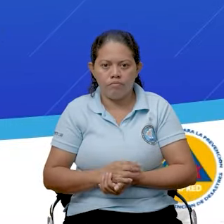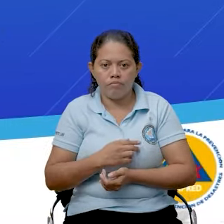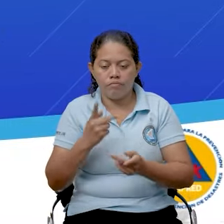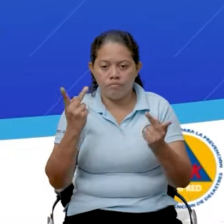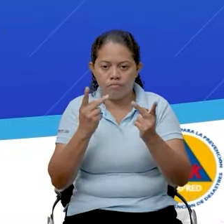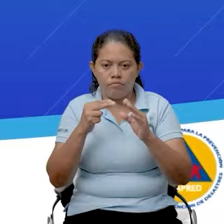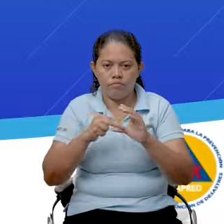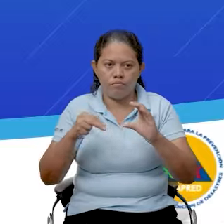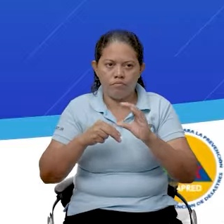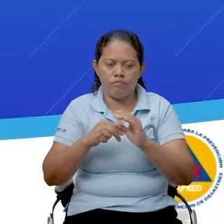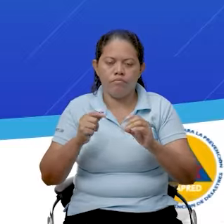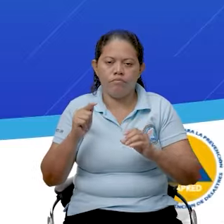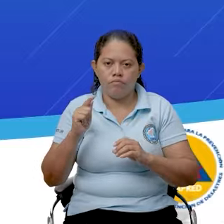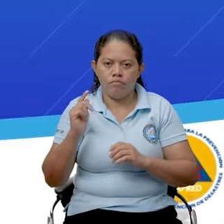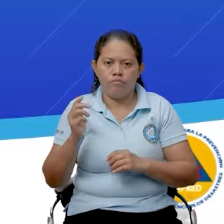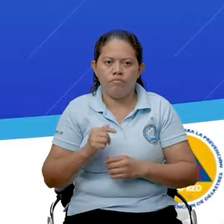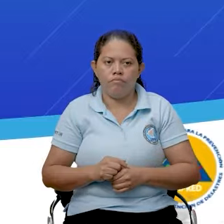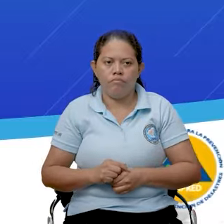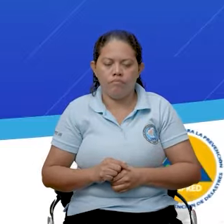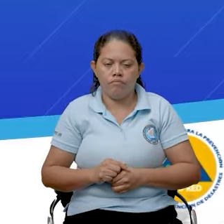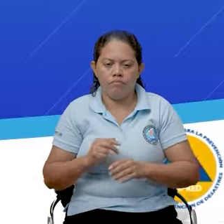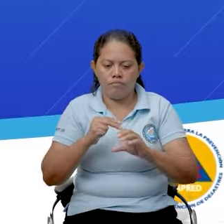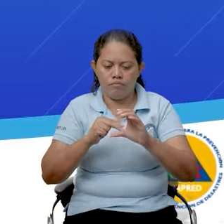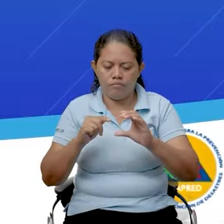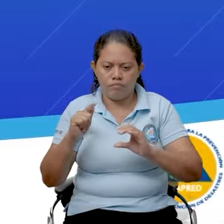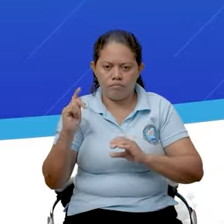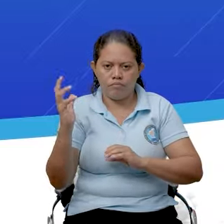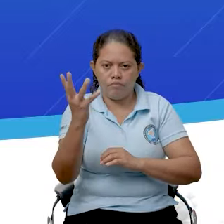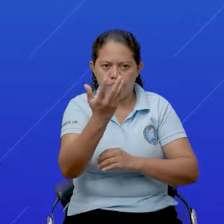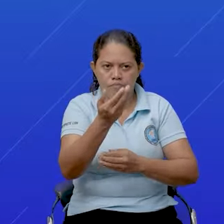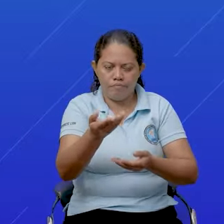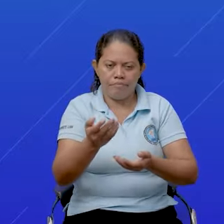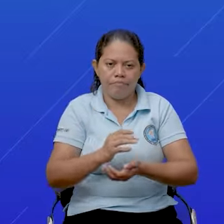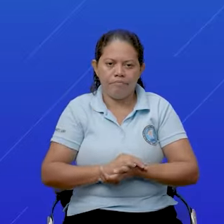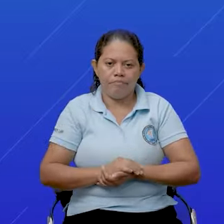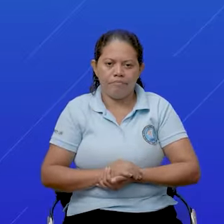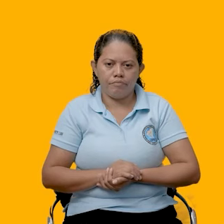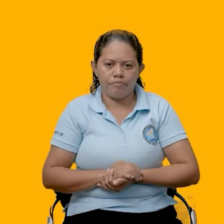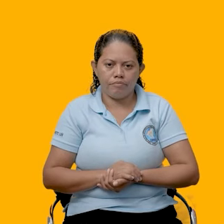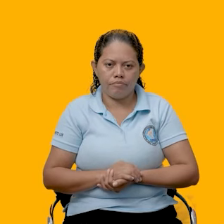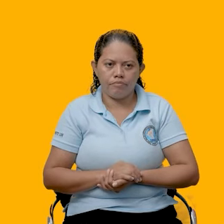Prevenir es vivir. Sin APRED, somos todos.